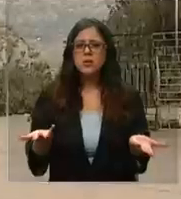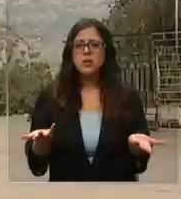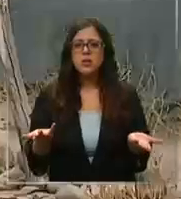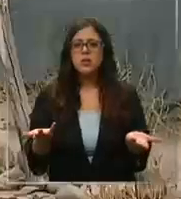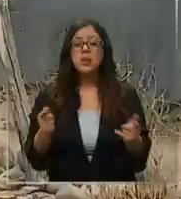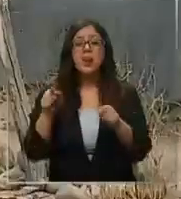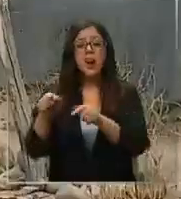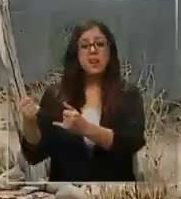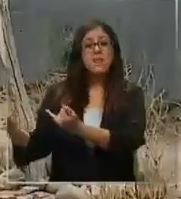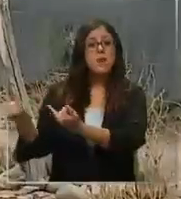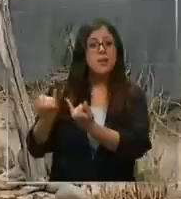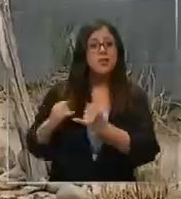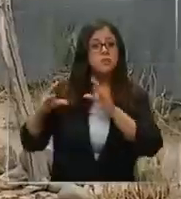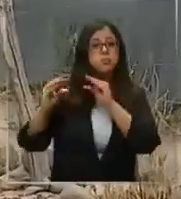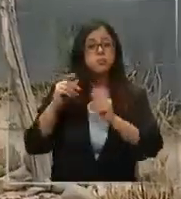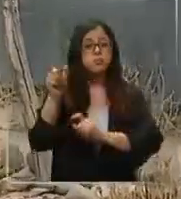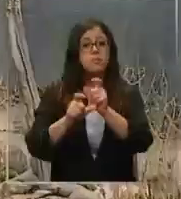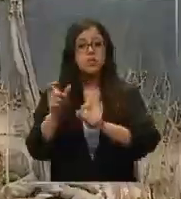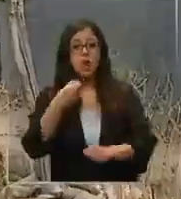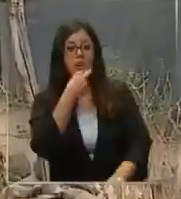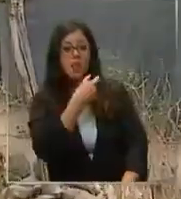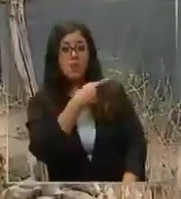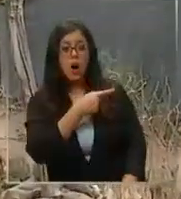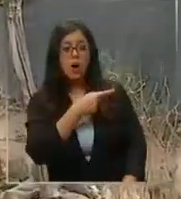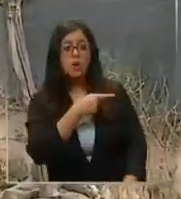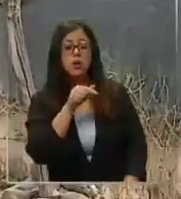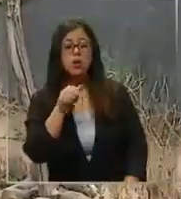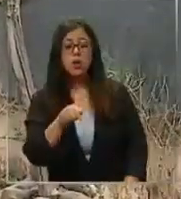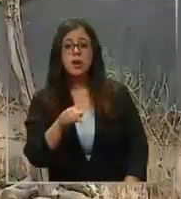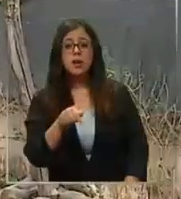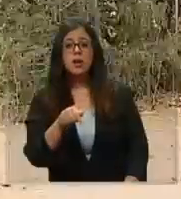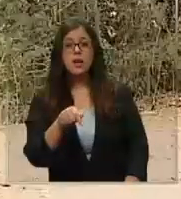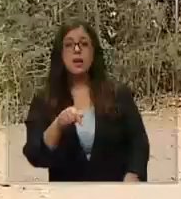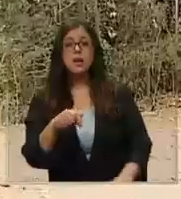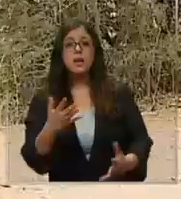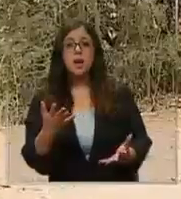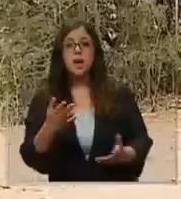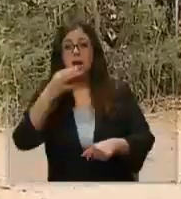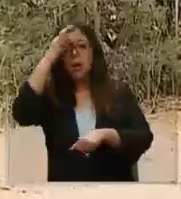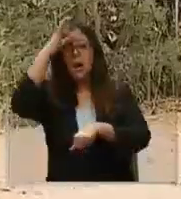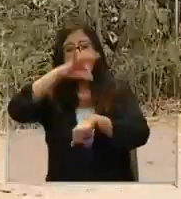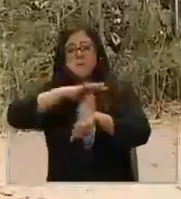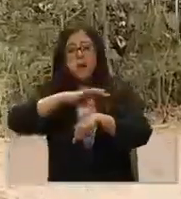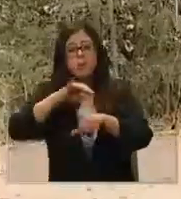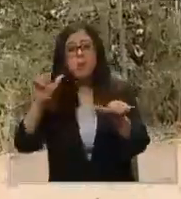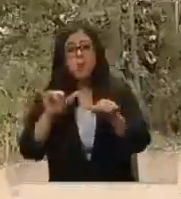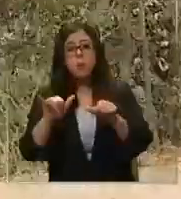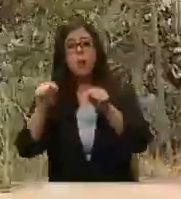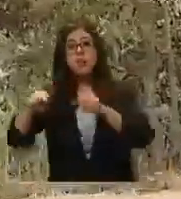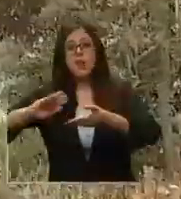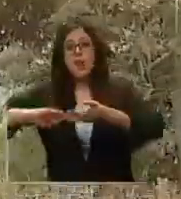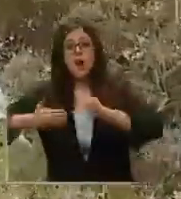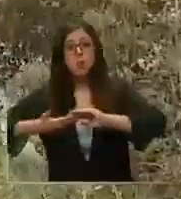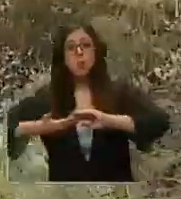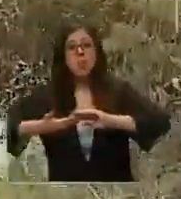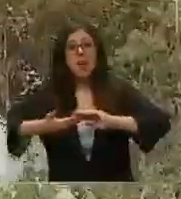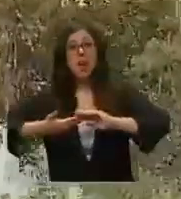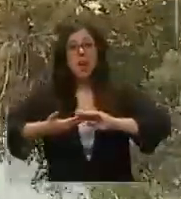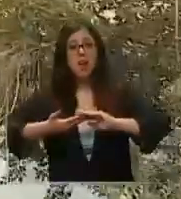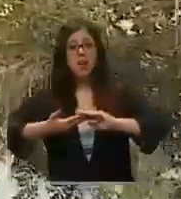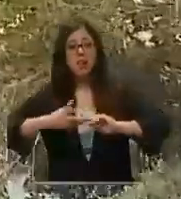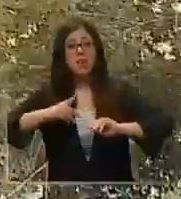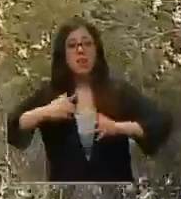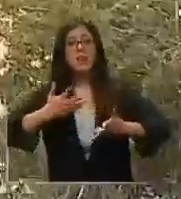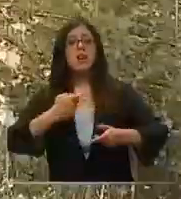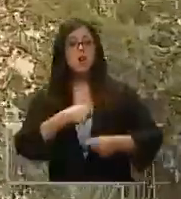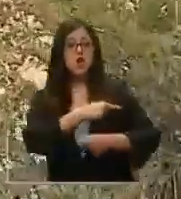Según la información que comentaron los propios denunciantes, se dicen que al parecer habría estado enferma y la propia comunidad, Arco Gris, no habría querido